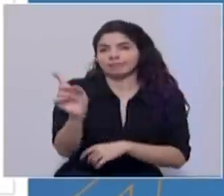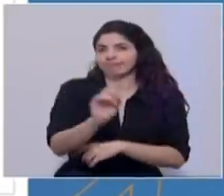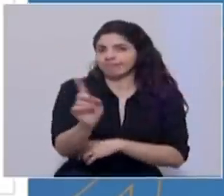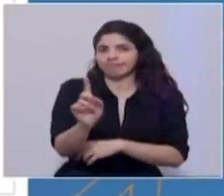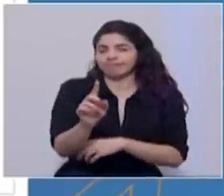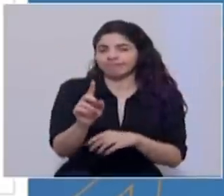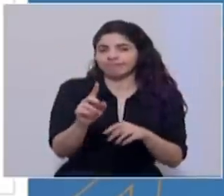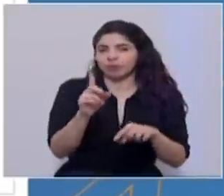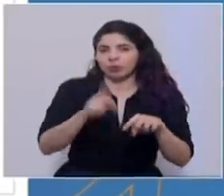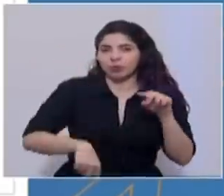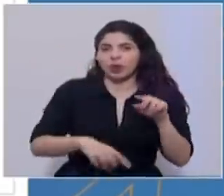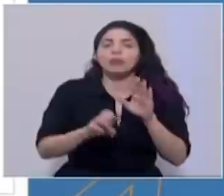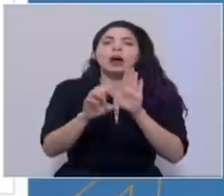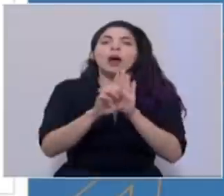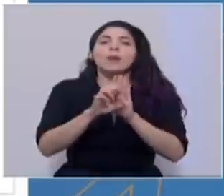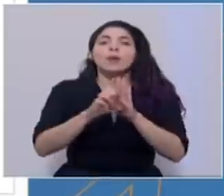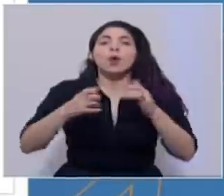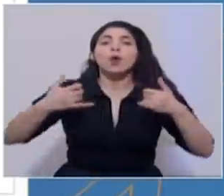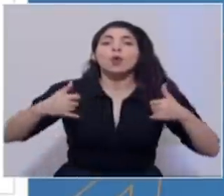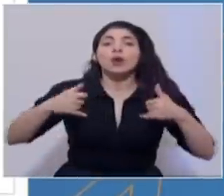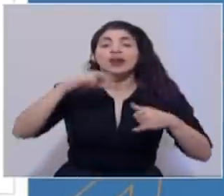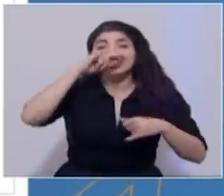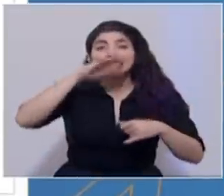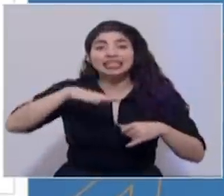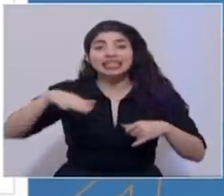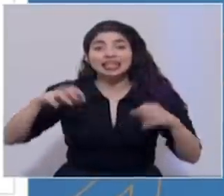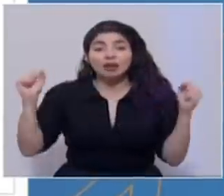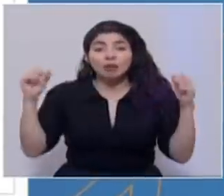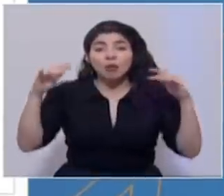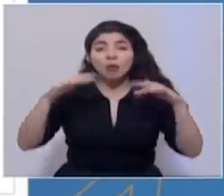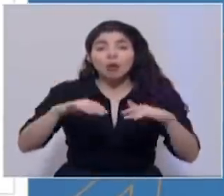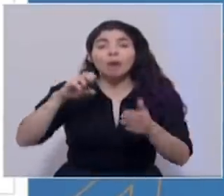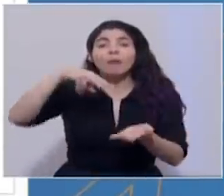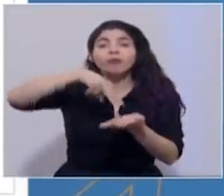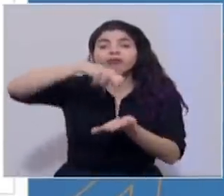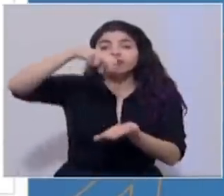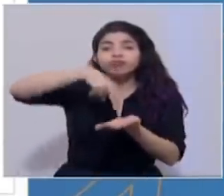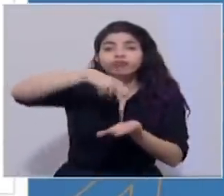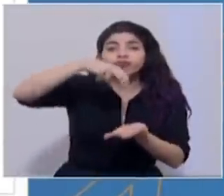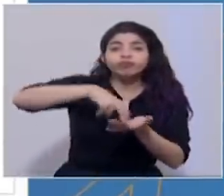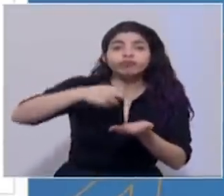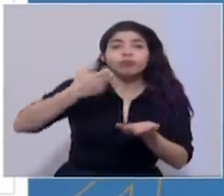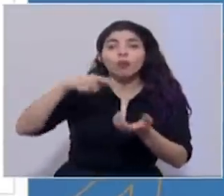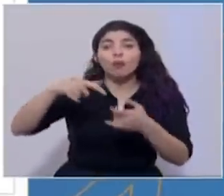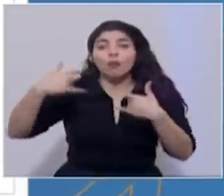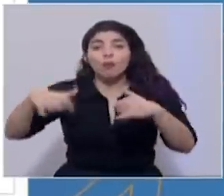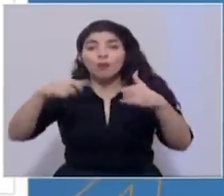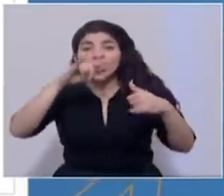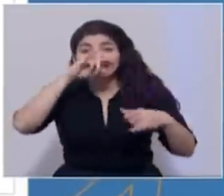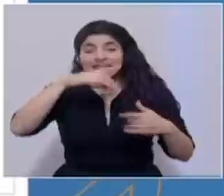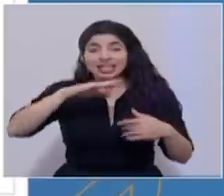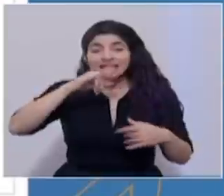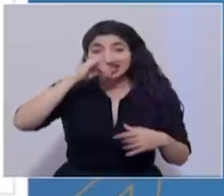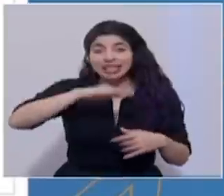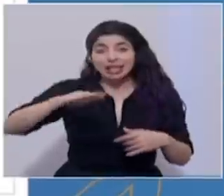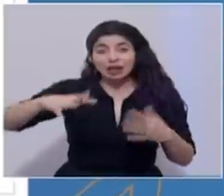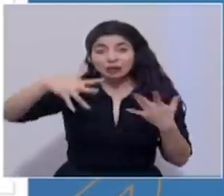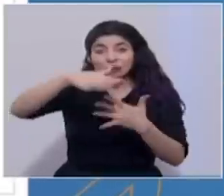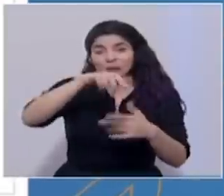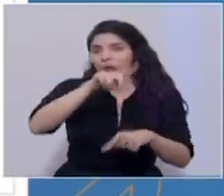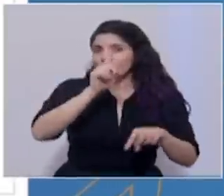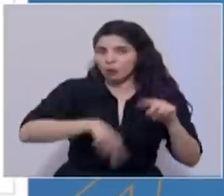por ejemplo, los juegos para niños, tipo los jumping, todos estos juegos, ¿verdad? Las